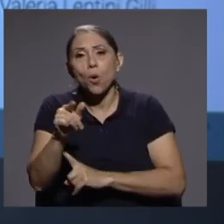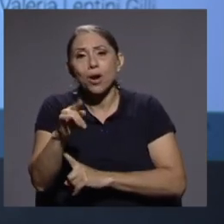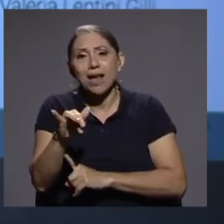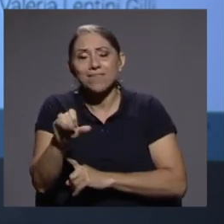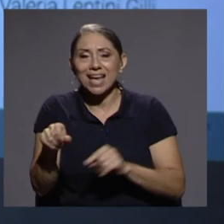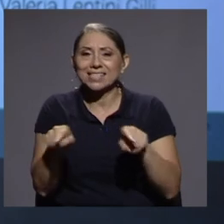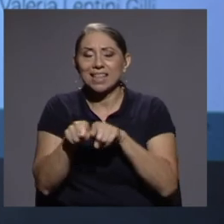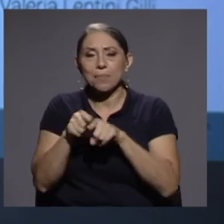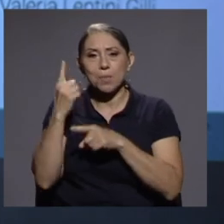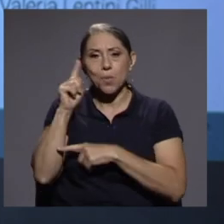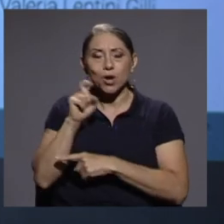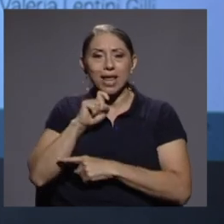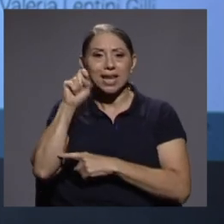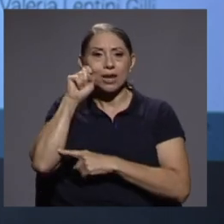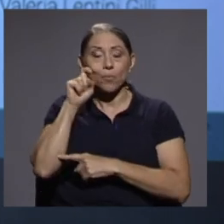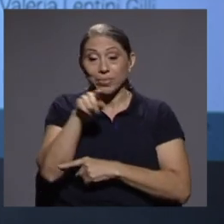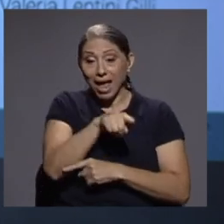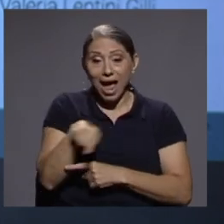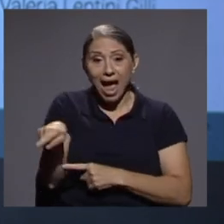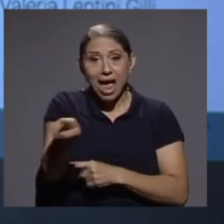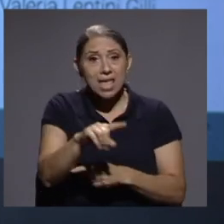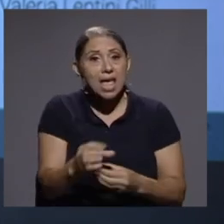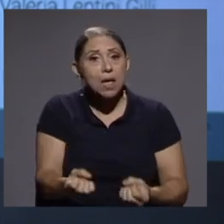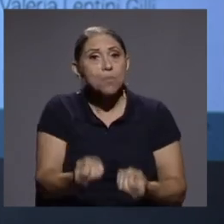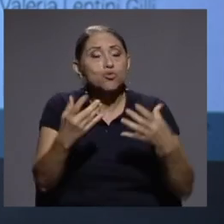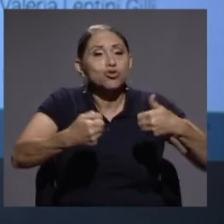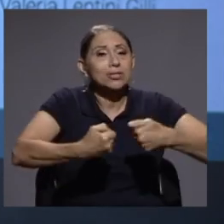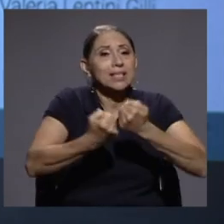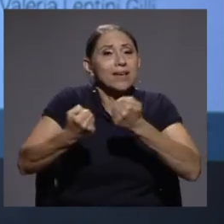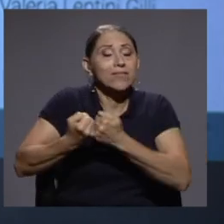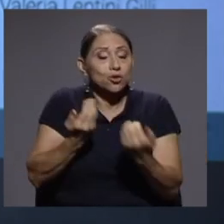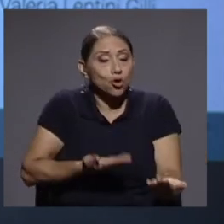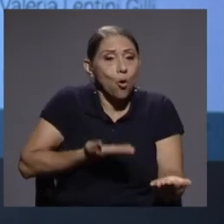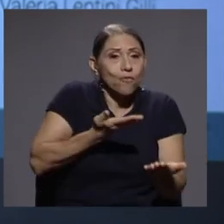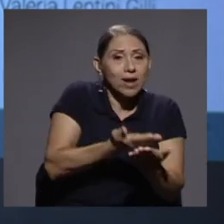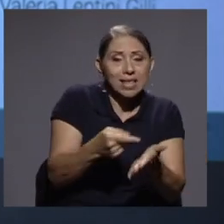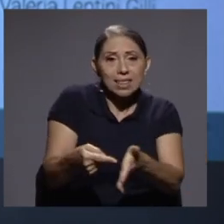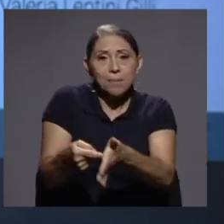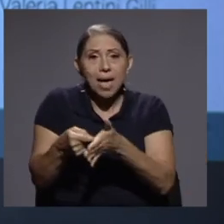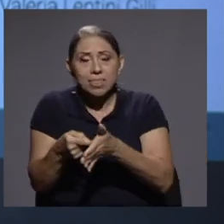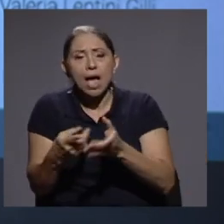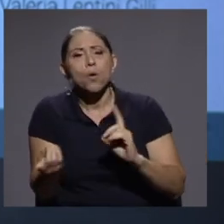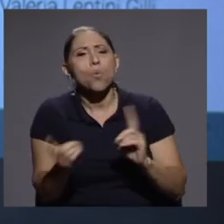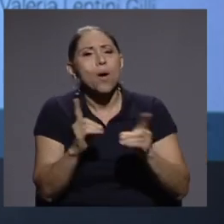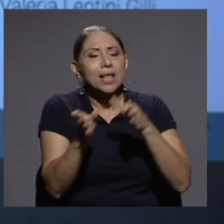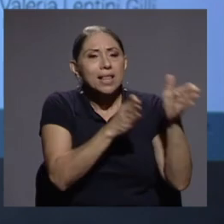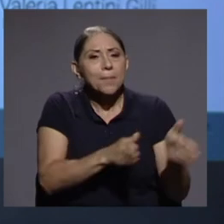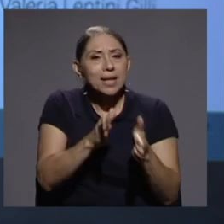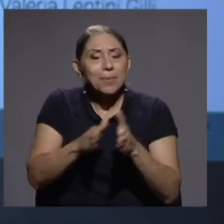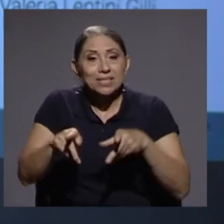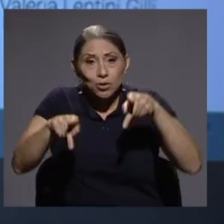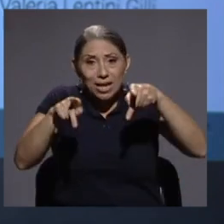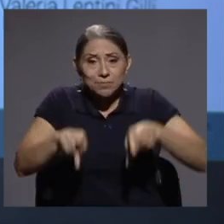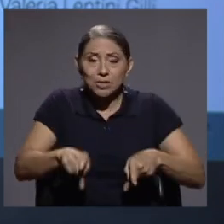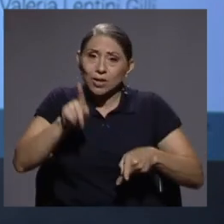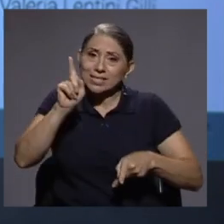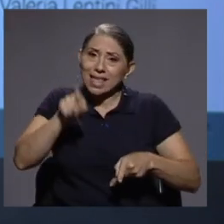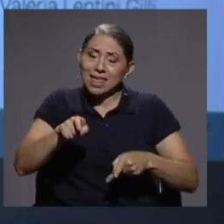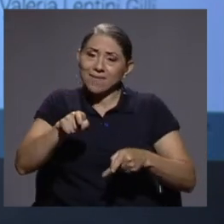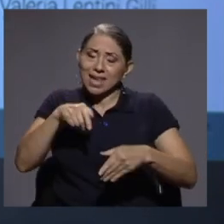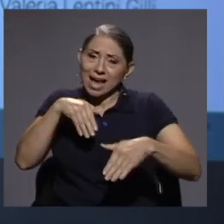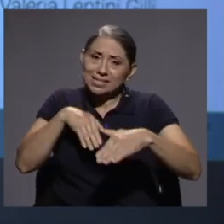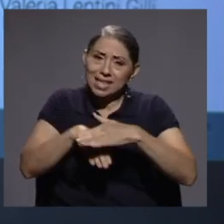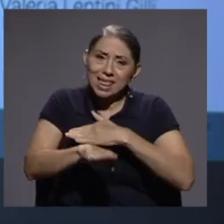plantean grandes desafíos ahí, entonces, en la oferta y la demanda de la preparación que pueden tener las personas que deben acceder a la educación